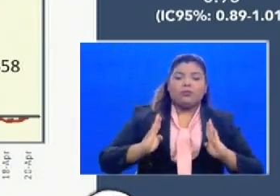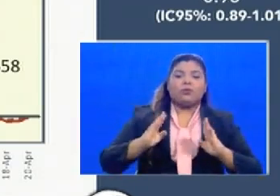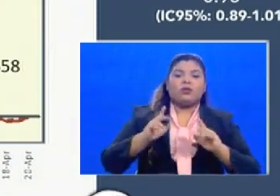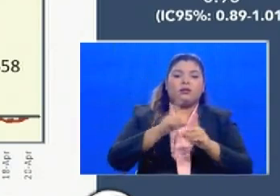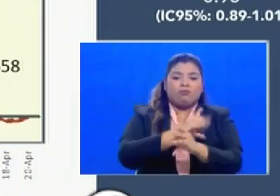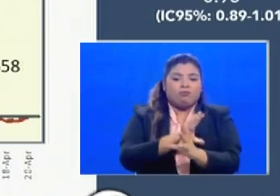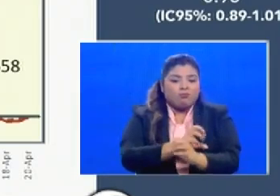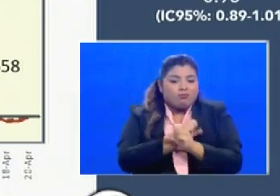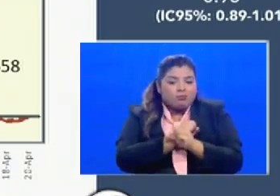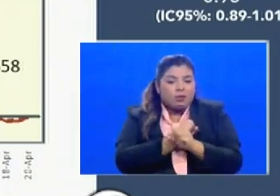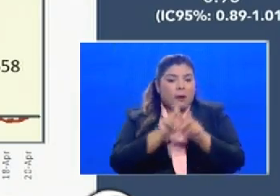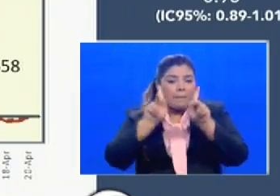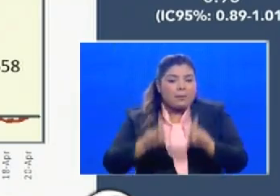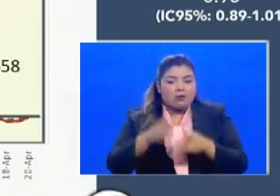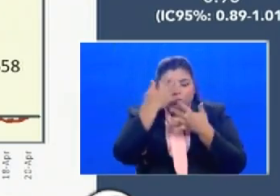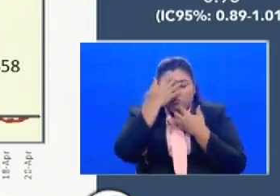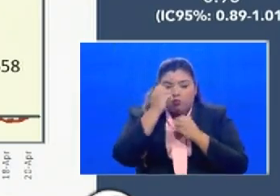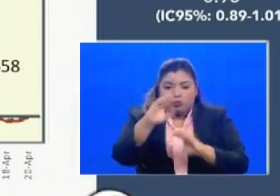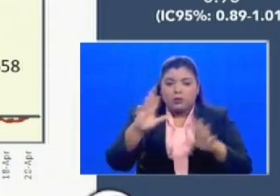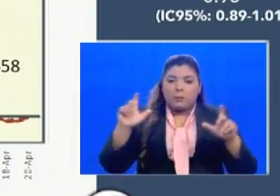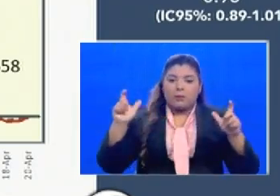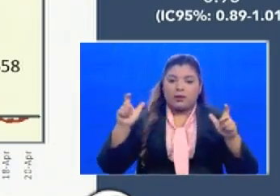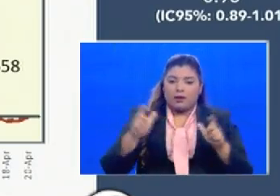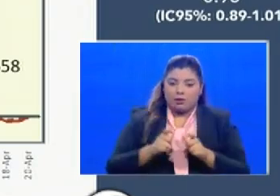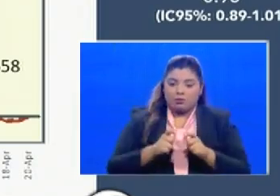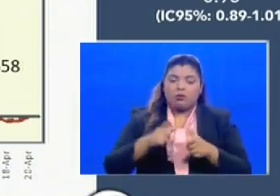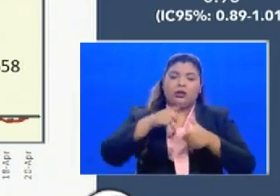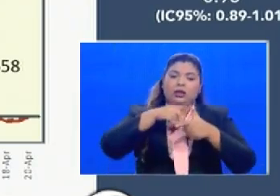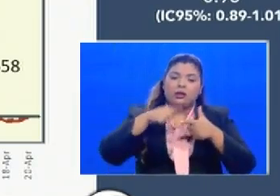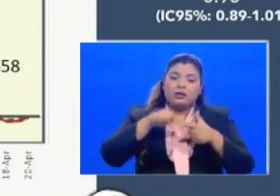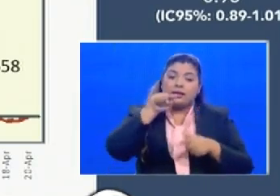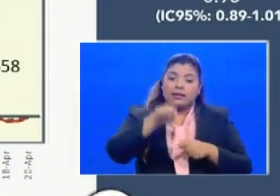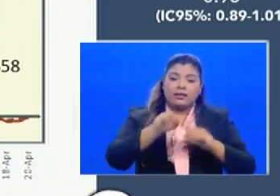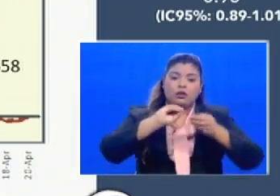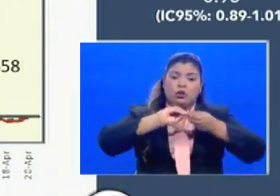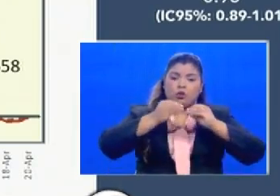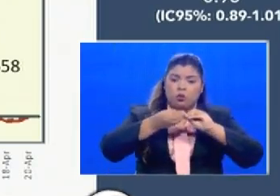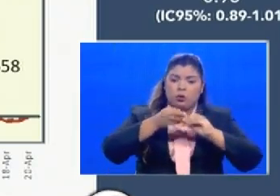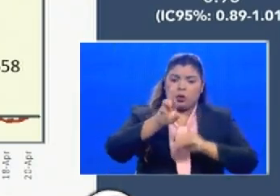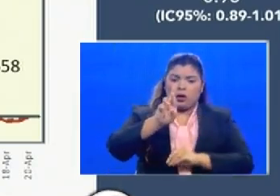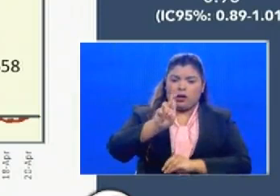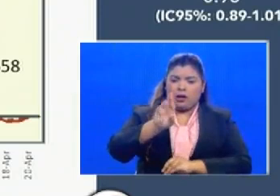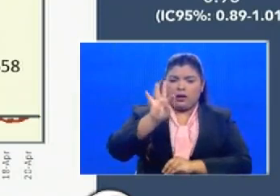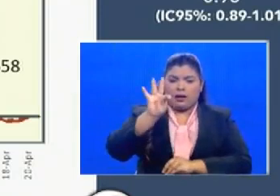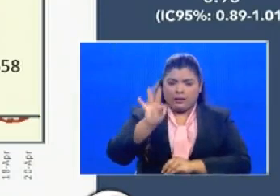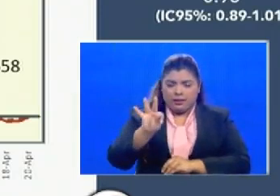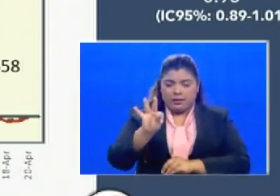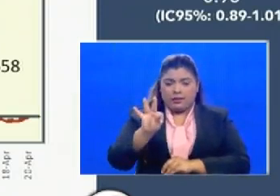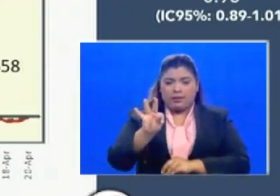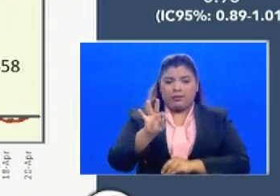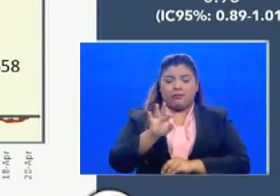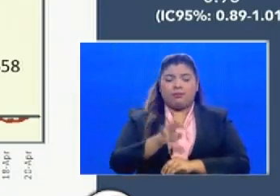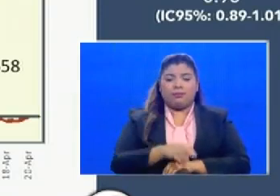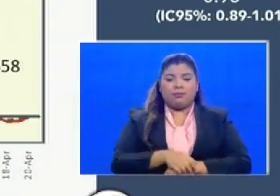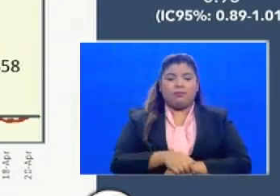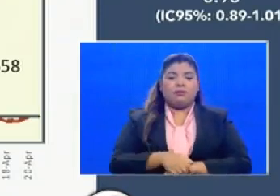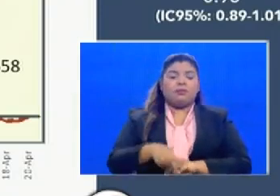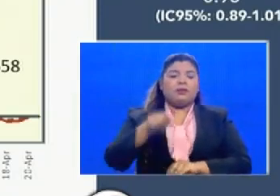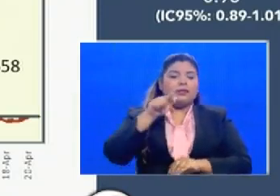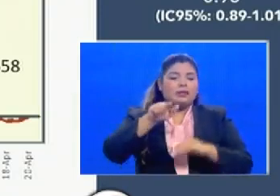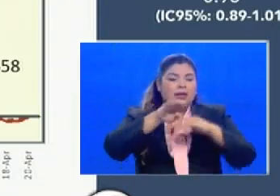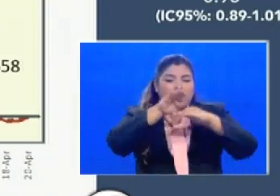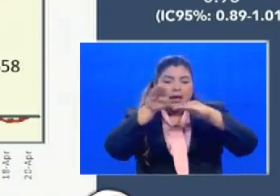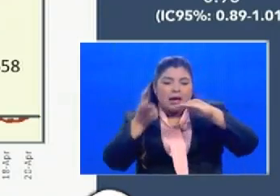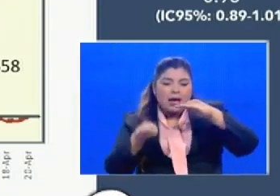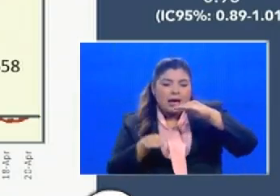última semana epidemiológica hemos observado cómo ese número de RT o número reproductivo efectivo está por